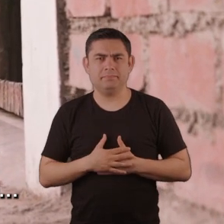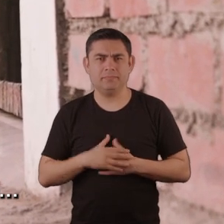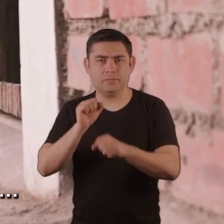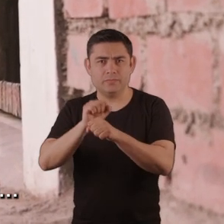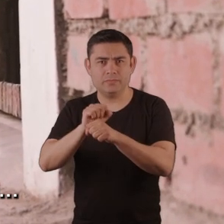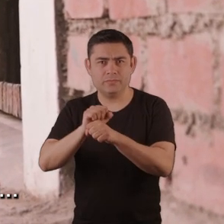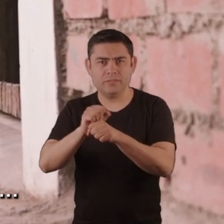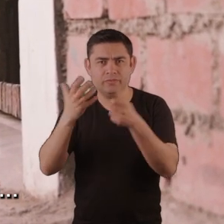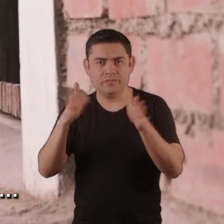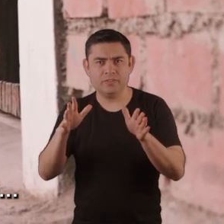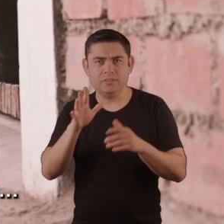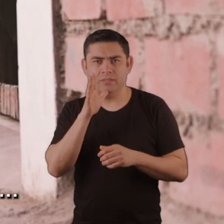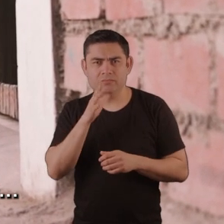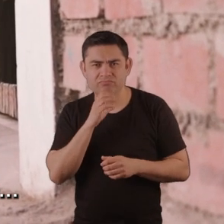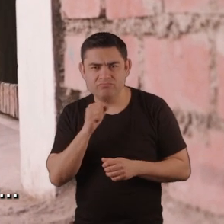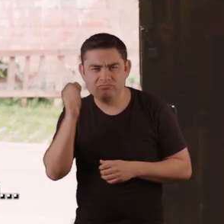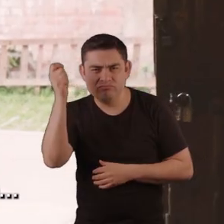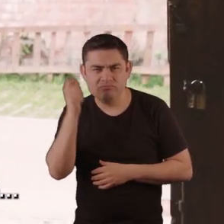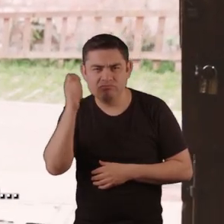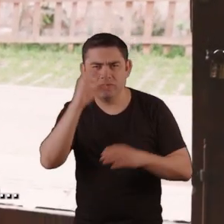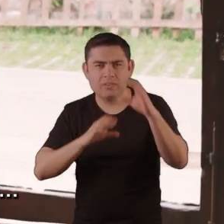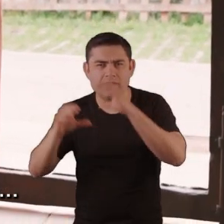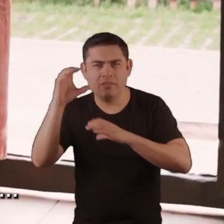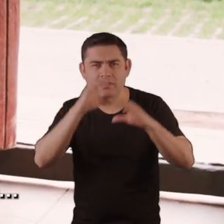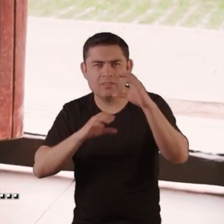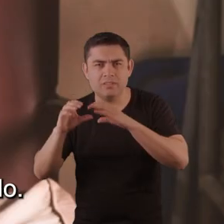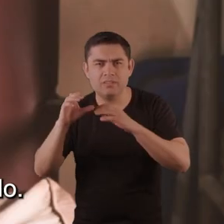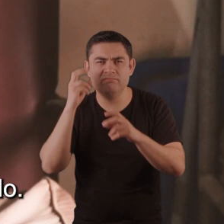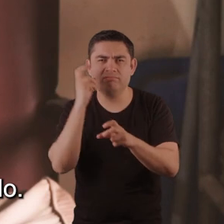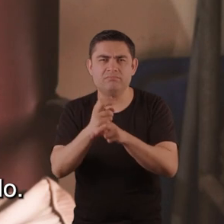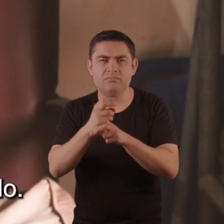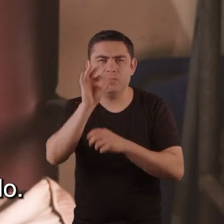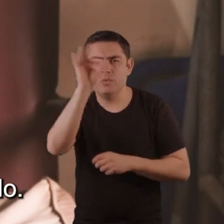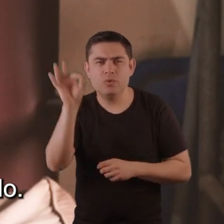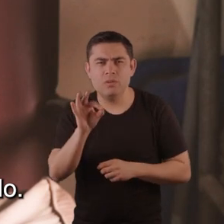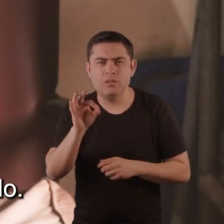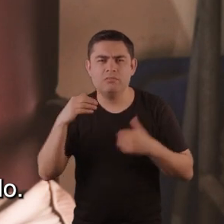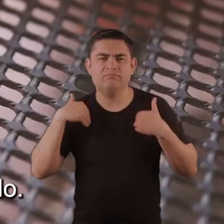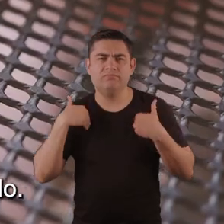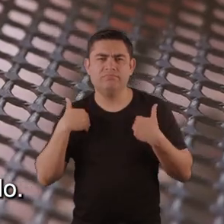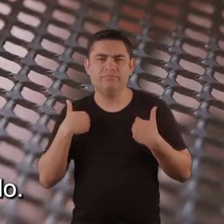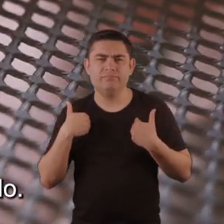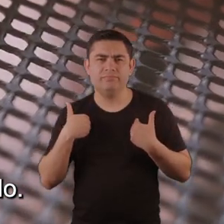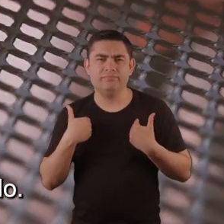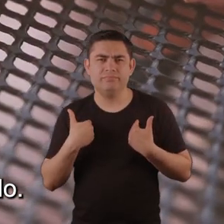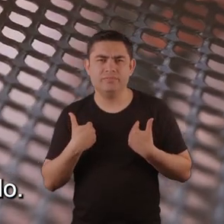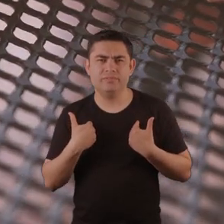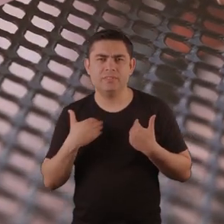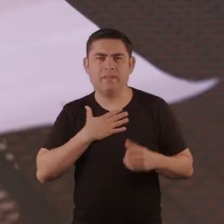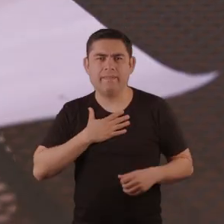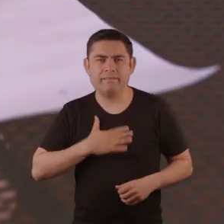bici con la edad, no hay, como ya no trabajo, nada más diría que hay que tener fuerza para seguir